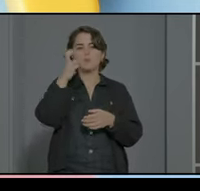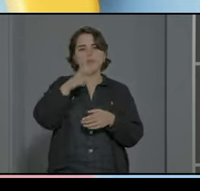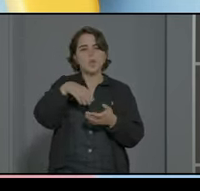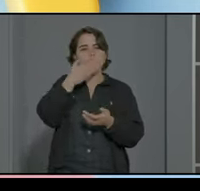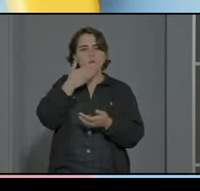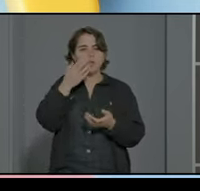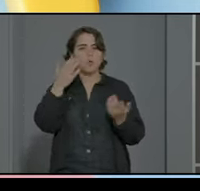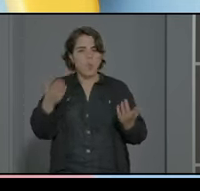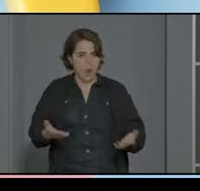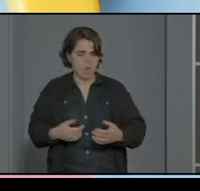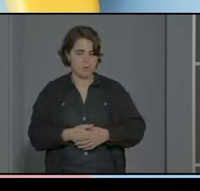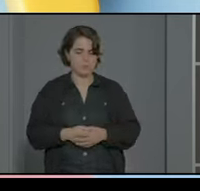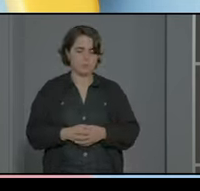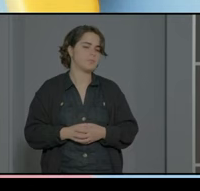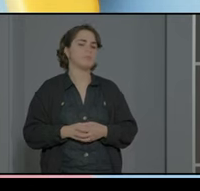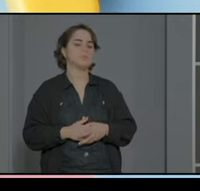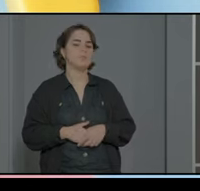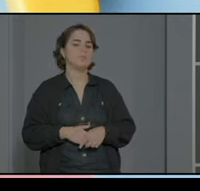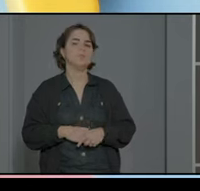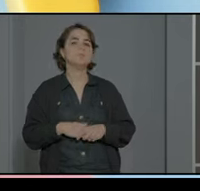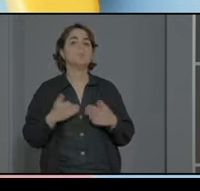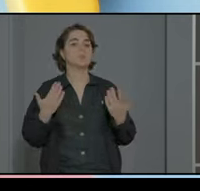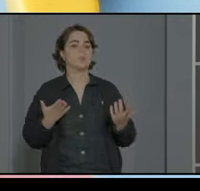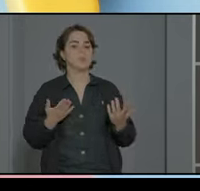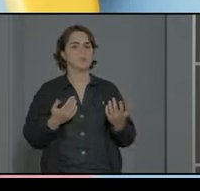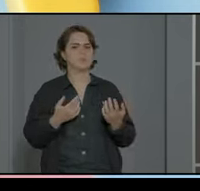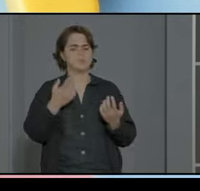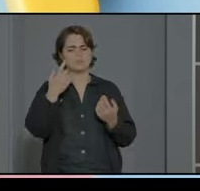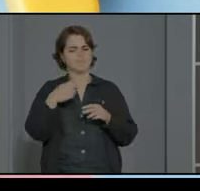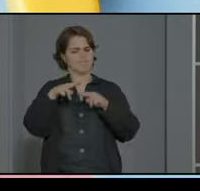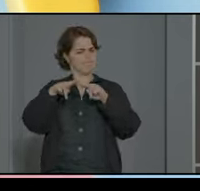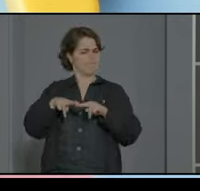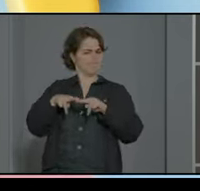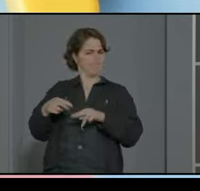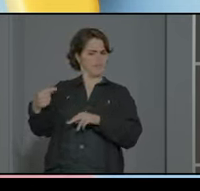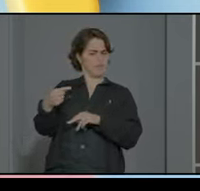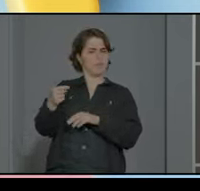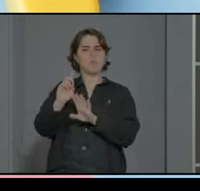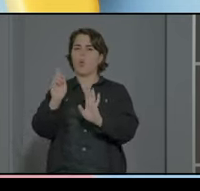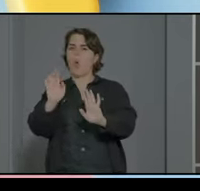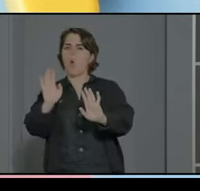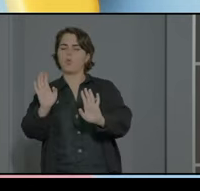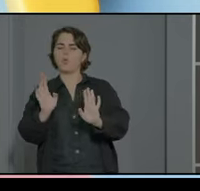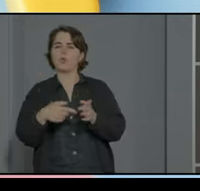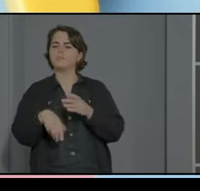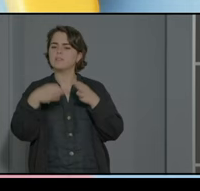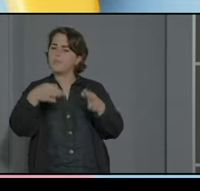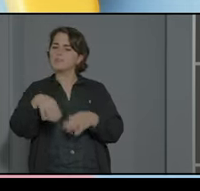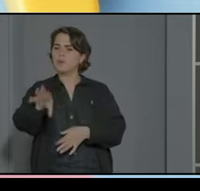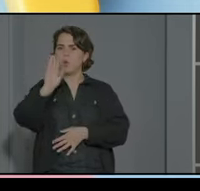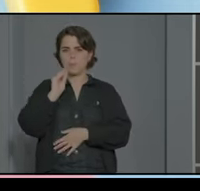que vengáis aquí ¿no? y no juzgar en esa escucha no juzgar comprender